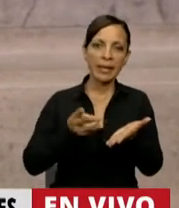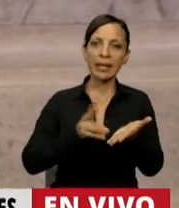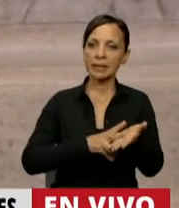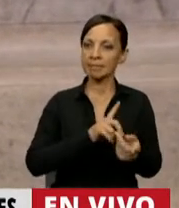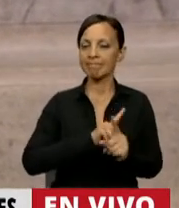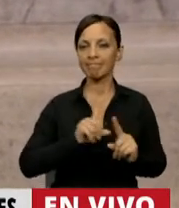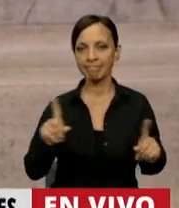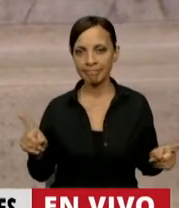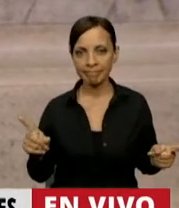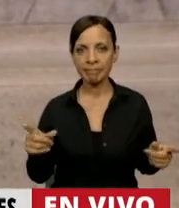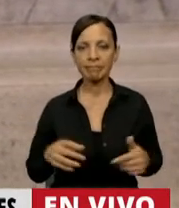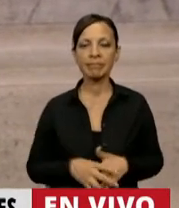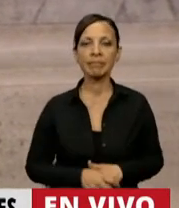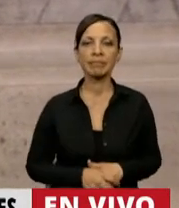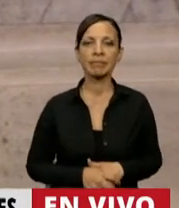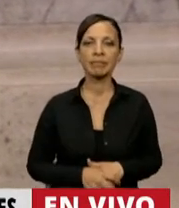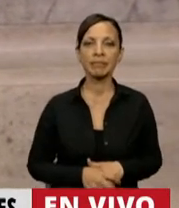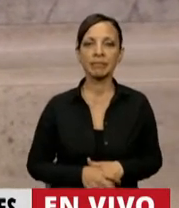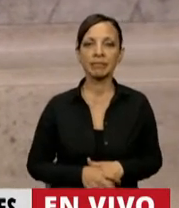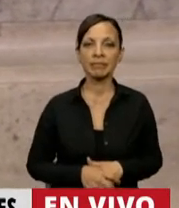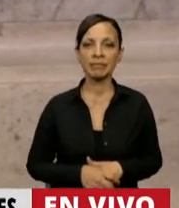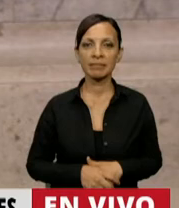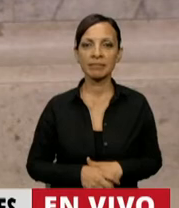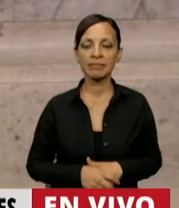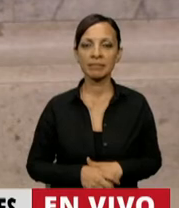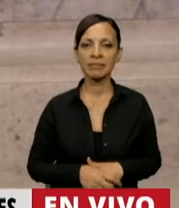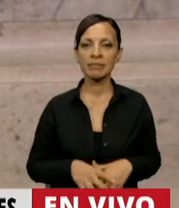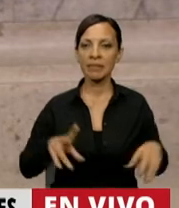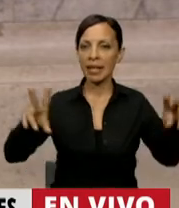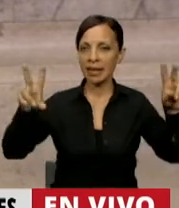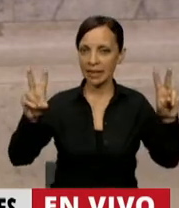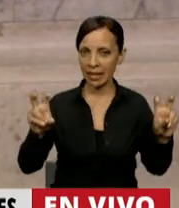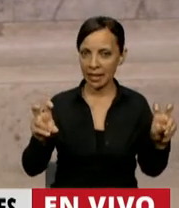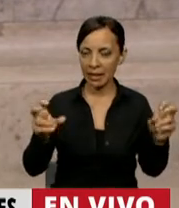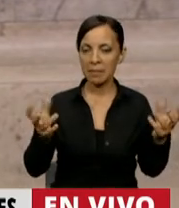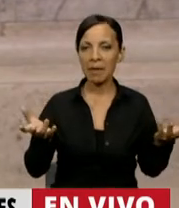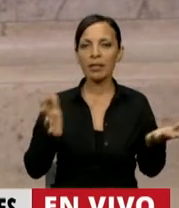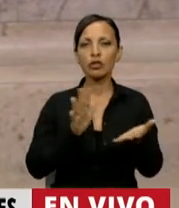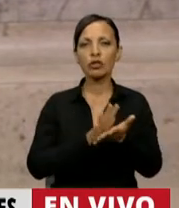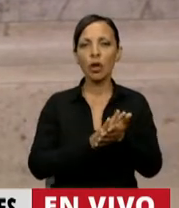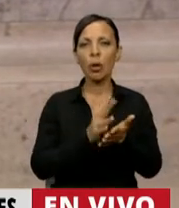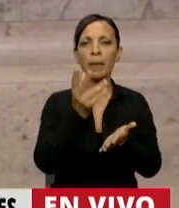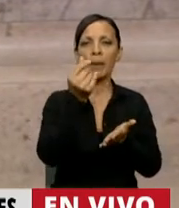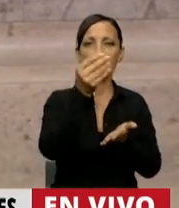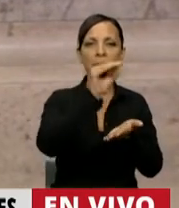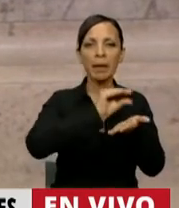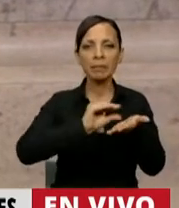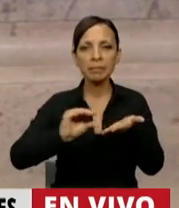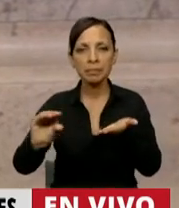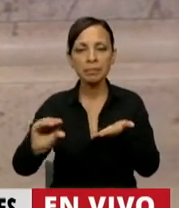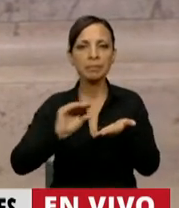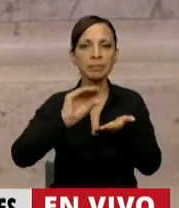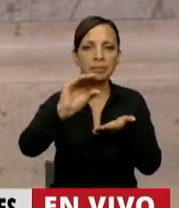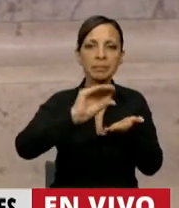volvamos al tema de las transferencias y la coparticipación.